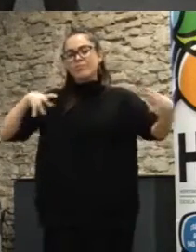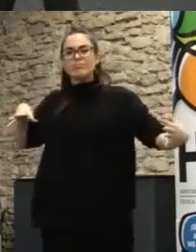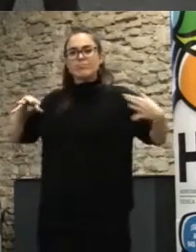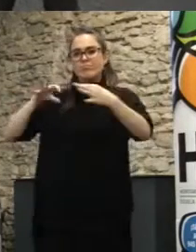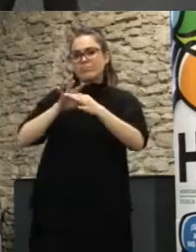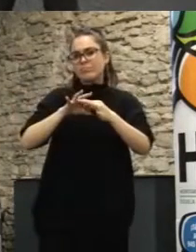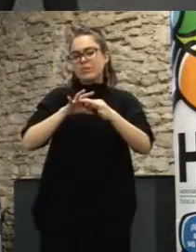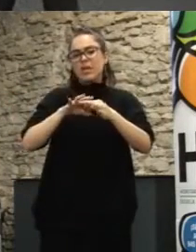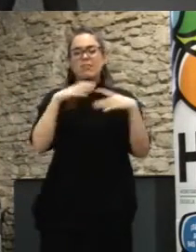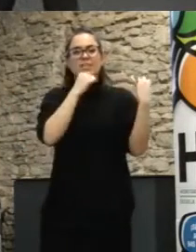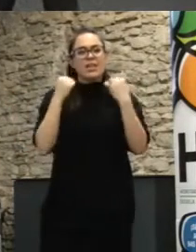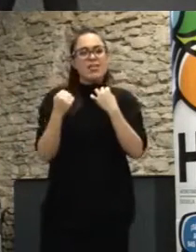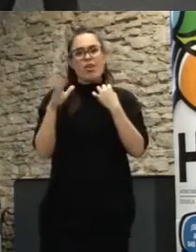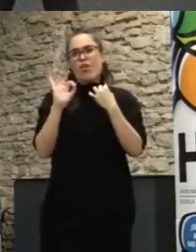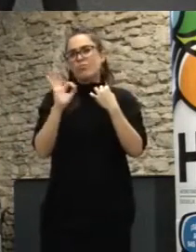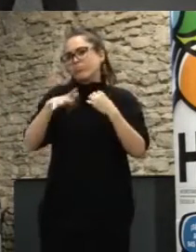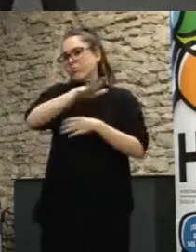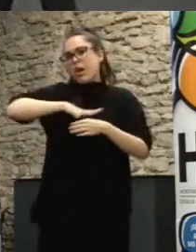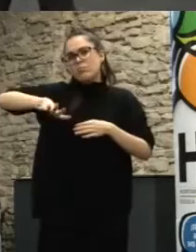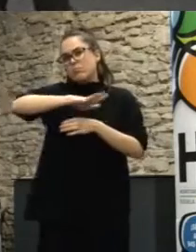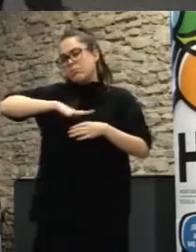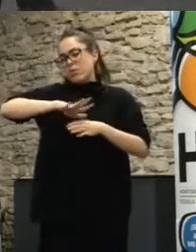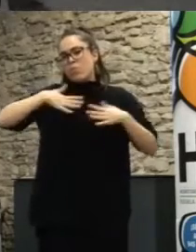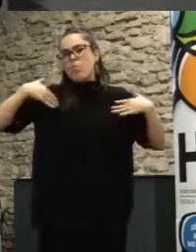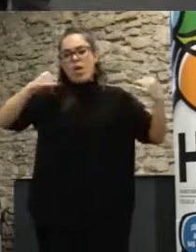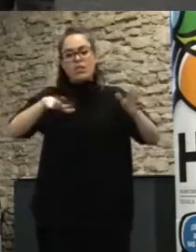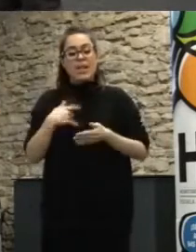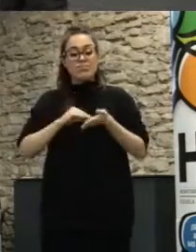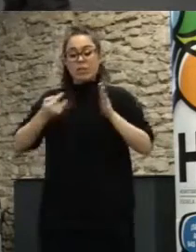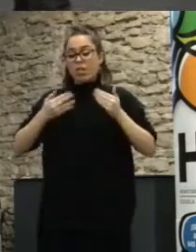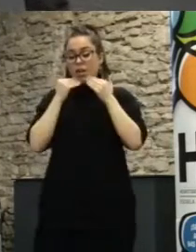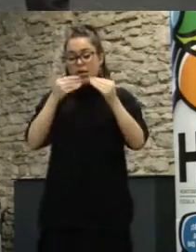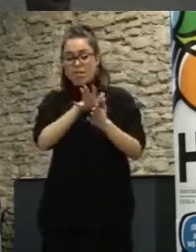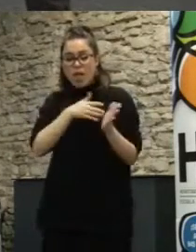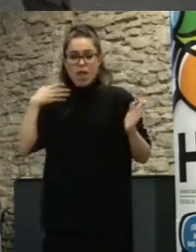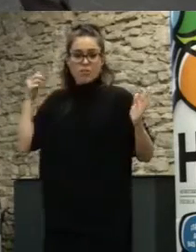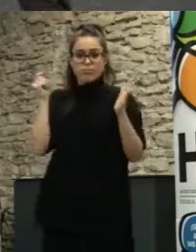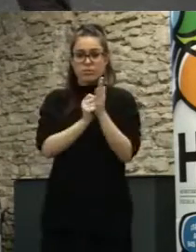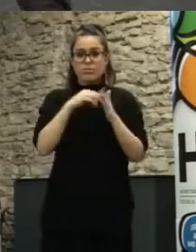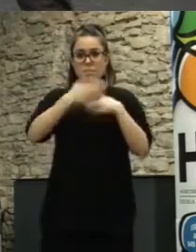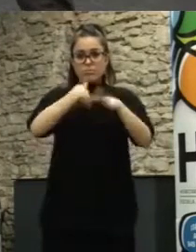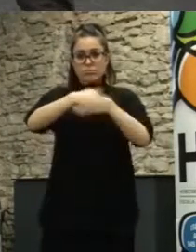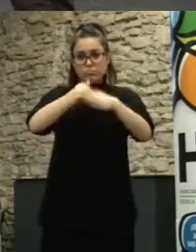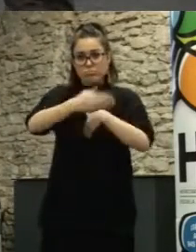y en otros ámbitos está siendo clave para ir más rápido en muchos de los de los procesos